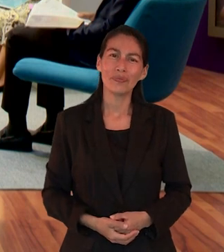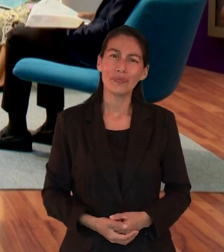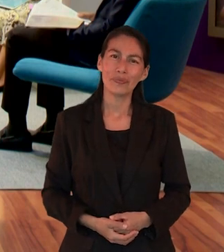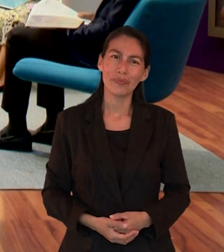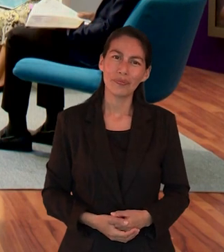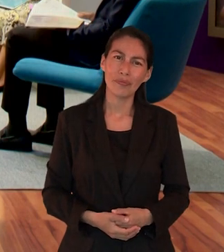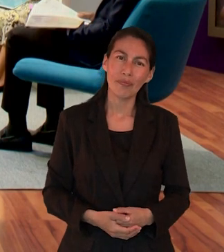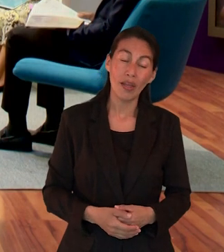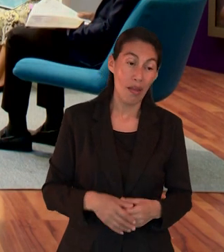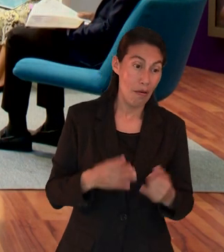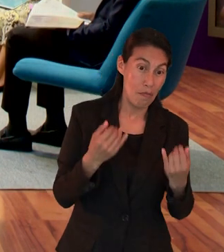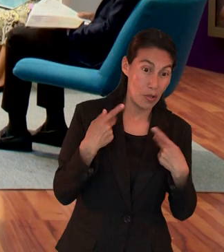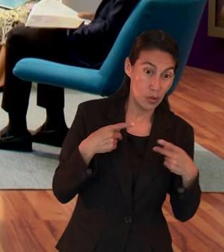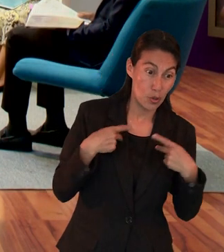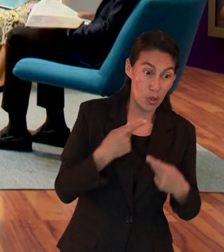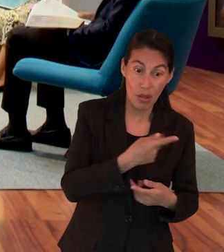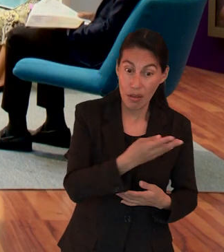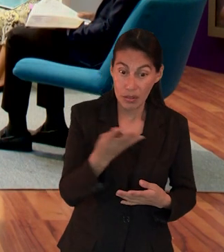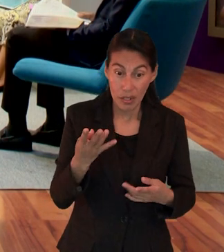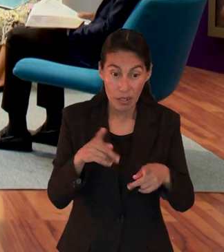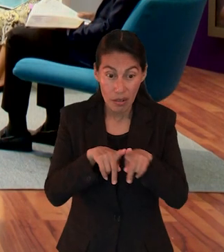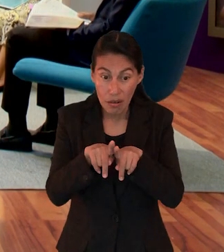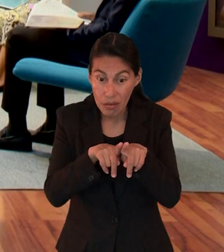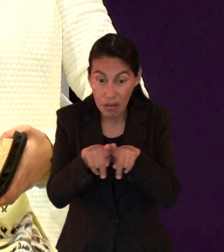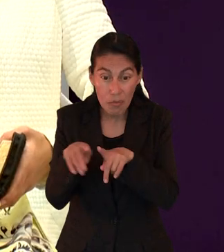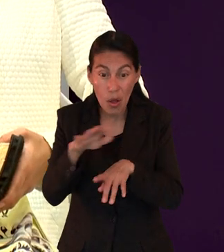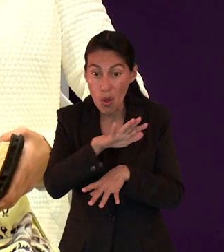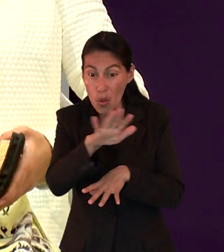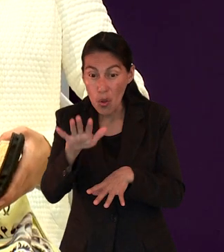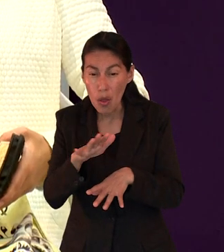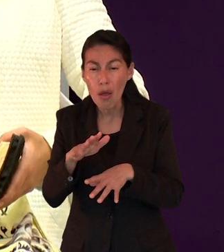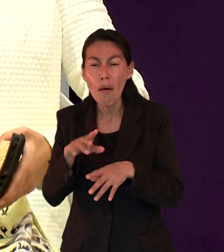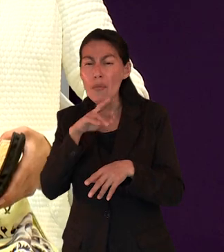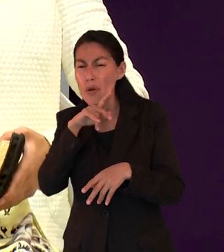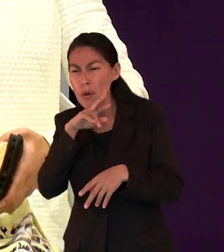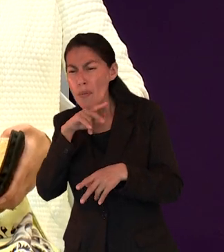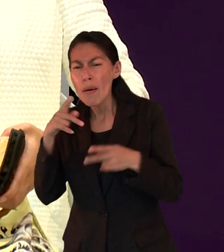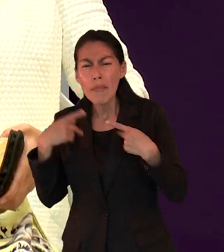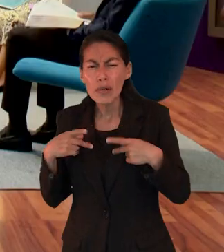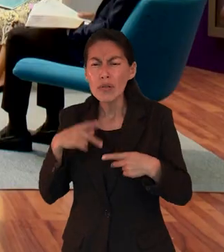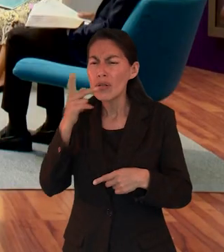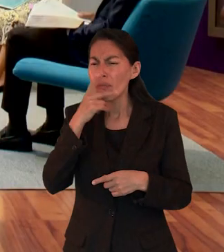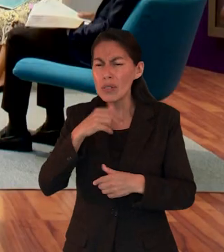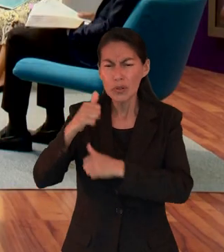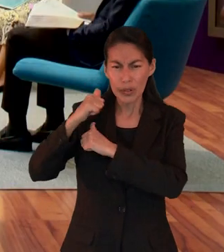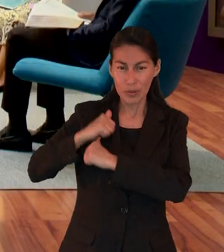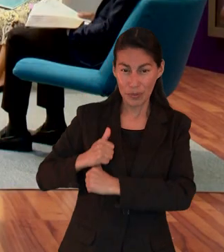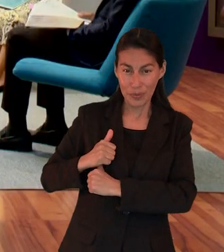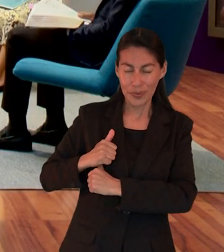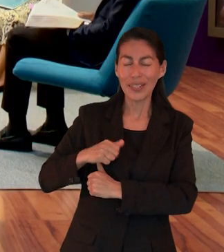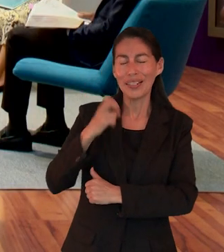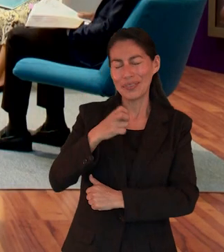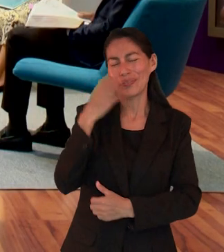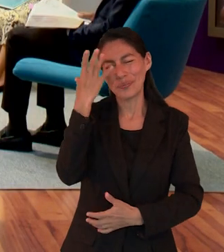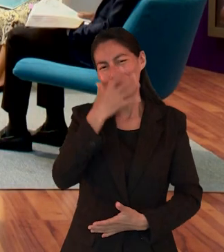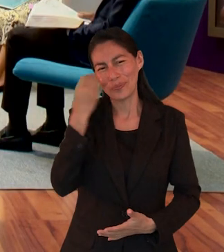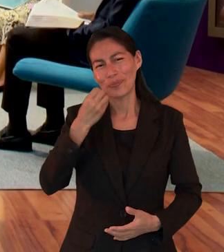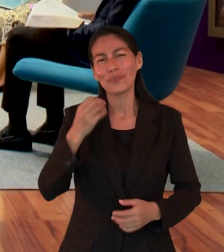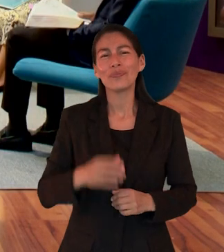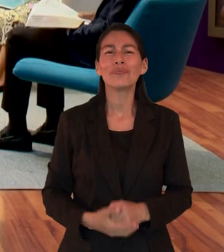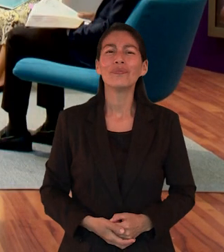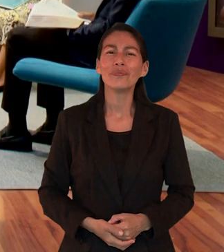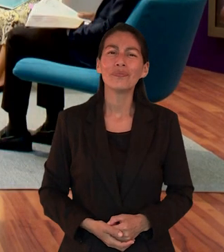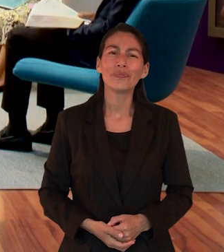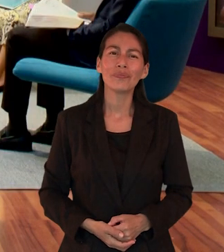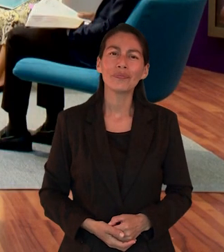bien. Que también la feligresía se preocupa por su líder espiritual. Muy bien. Así que estos